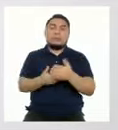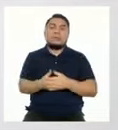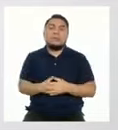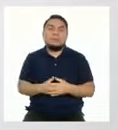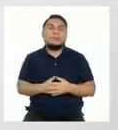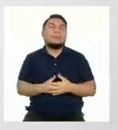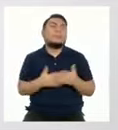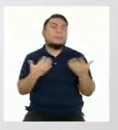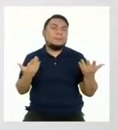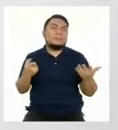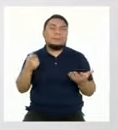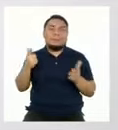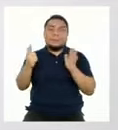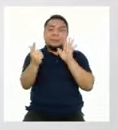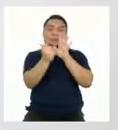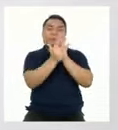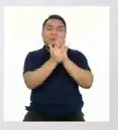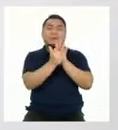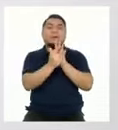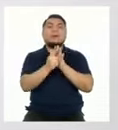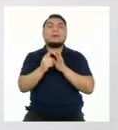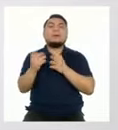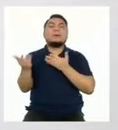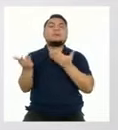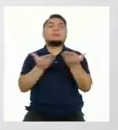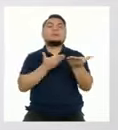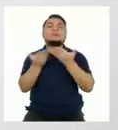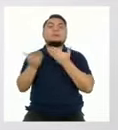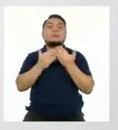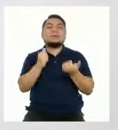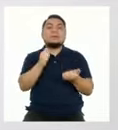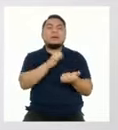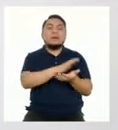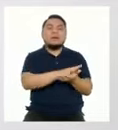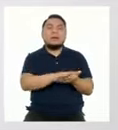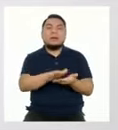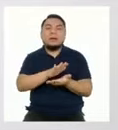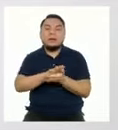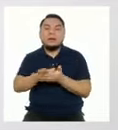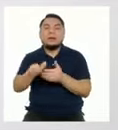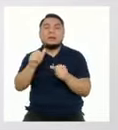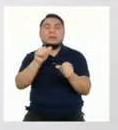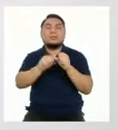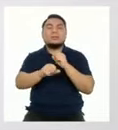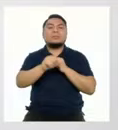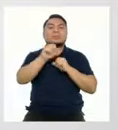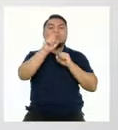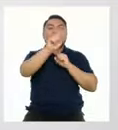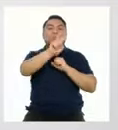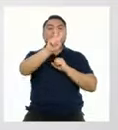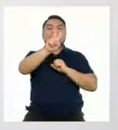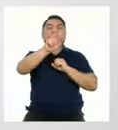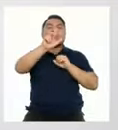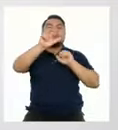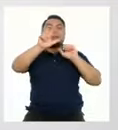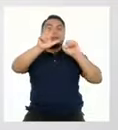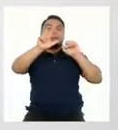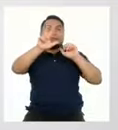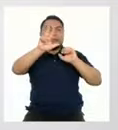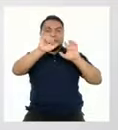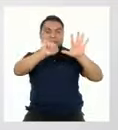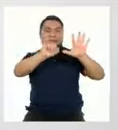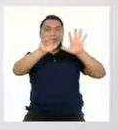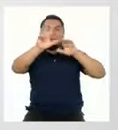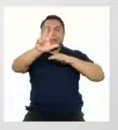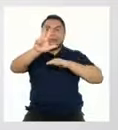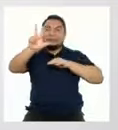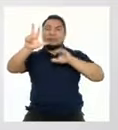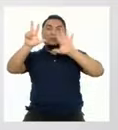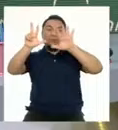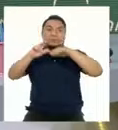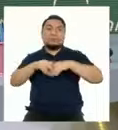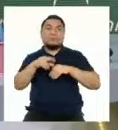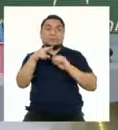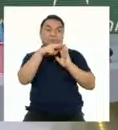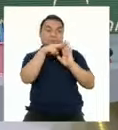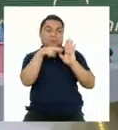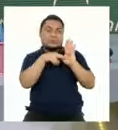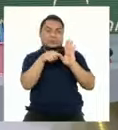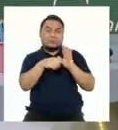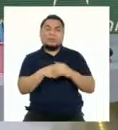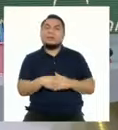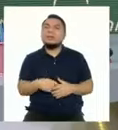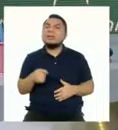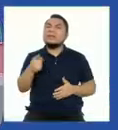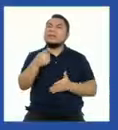Se trata de la Ley General de Servicio de Saneamiento número 26338 y su reglamento.